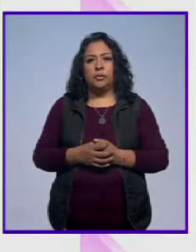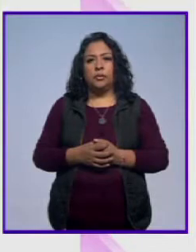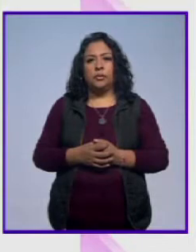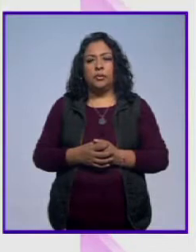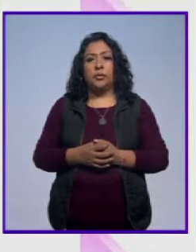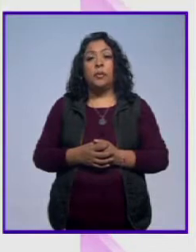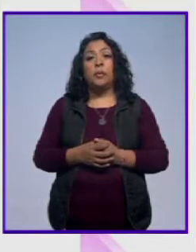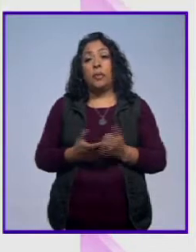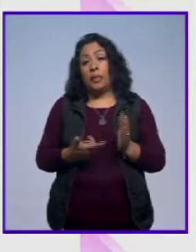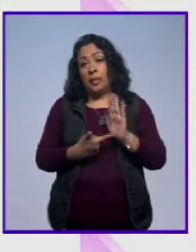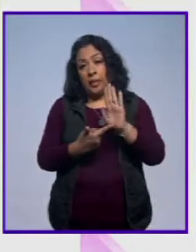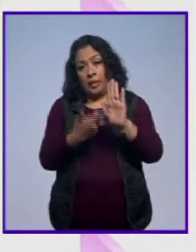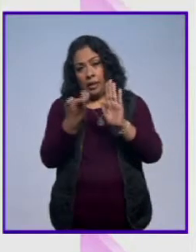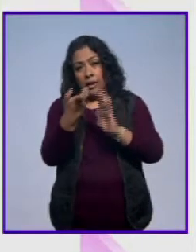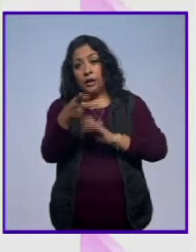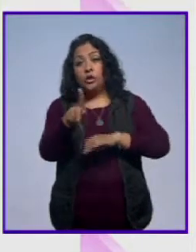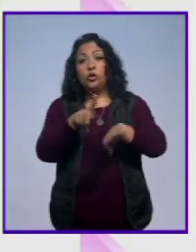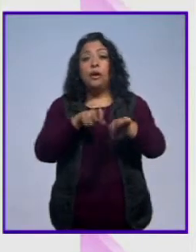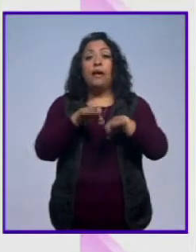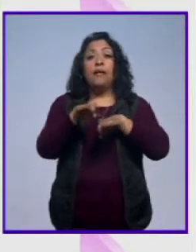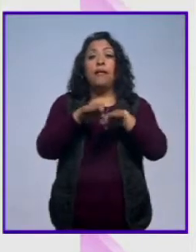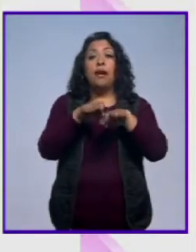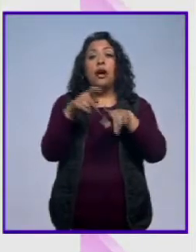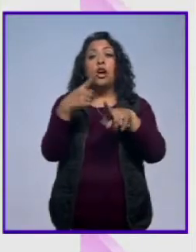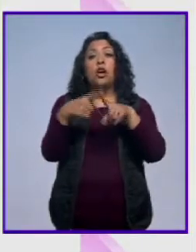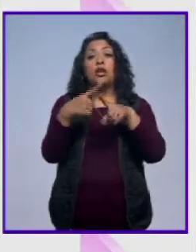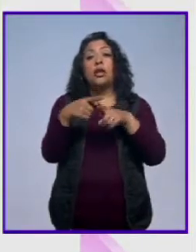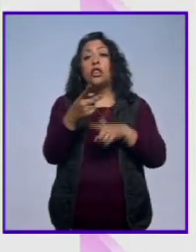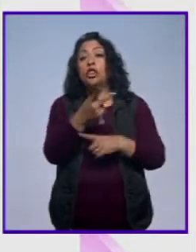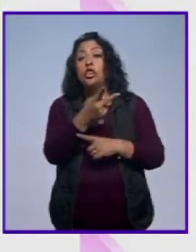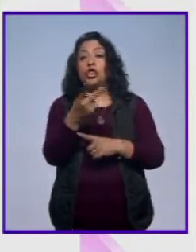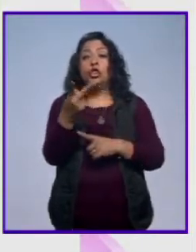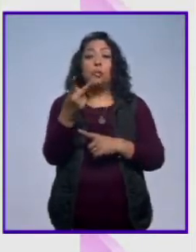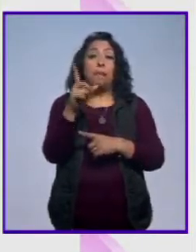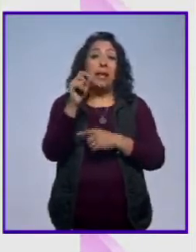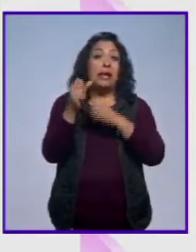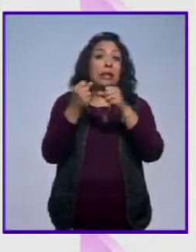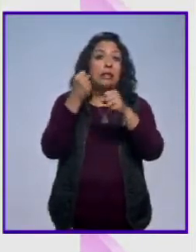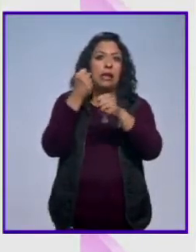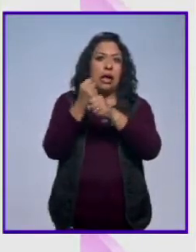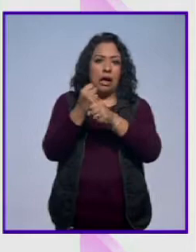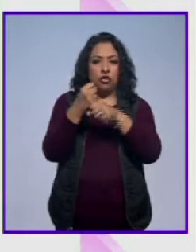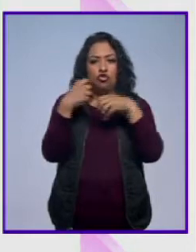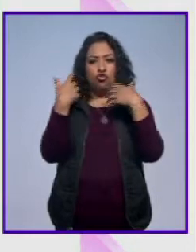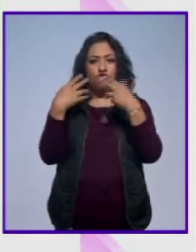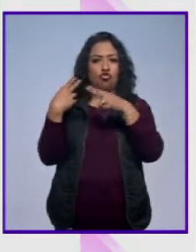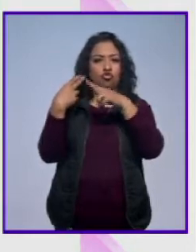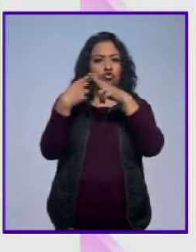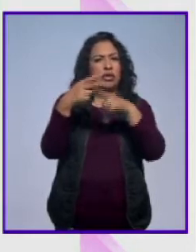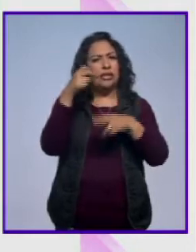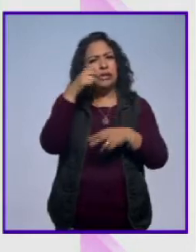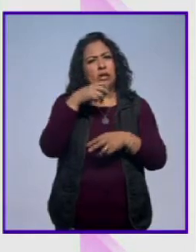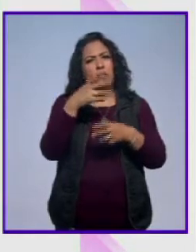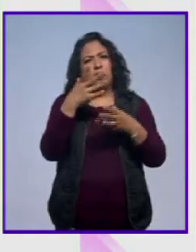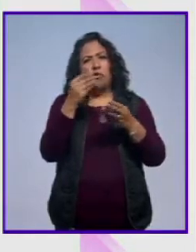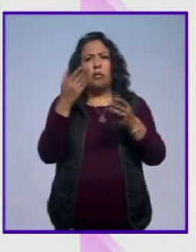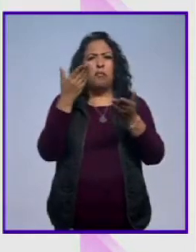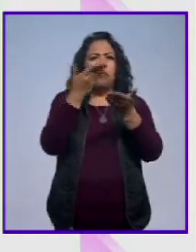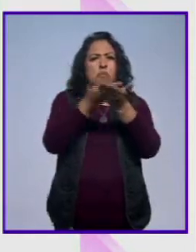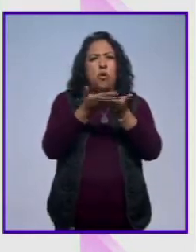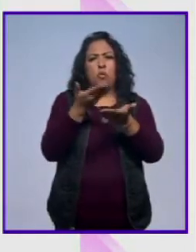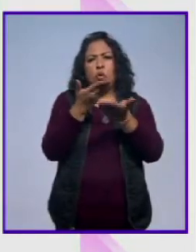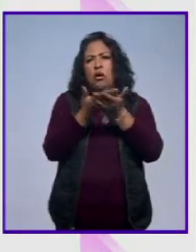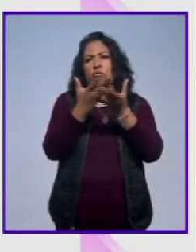Bueno, pues, ahí está el trabajo de dos décadas, y siempre, bueno, prolífico, siempre con propuestas